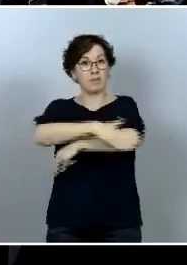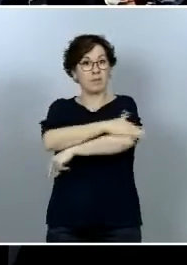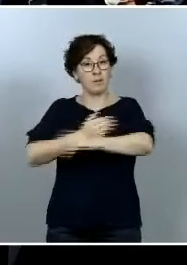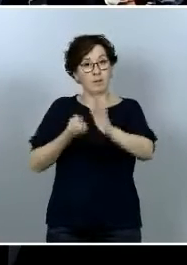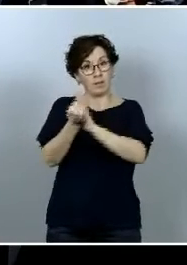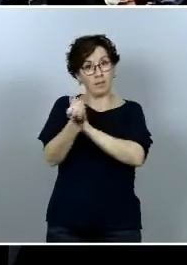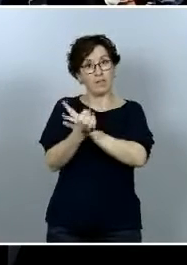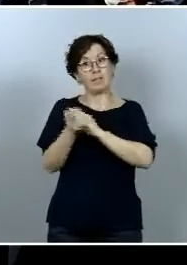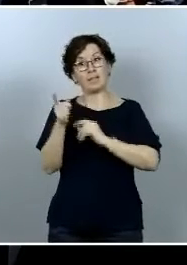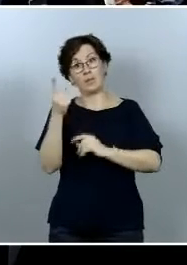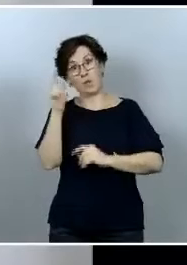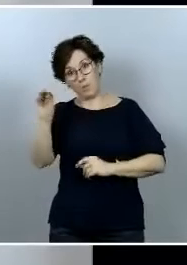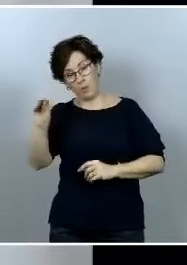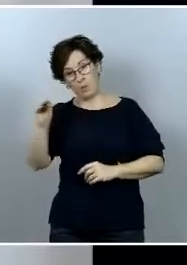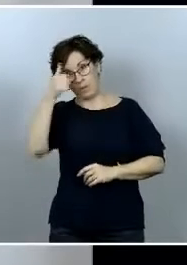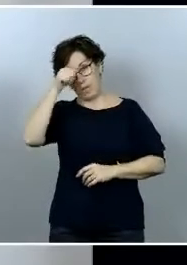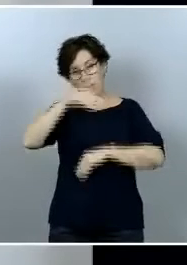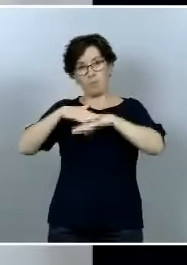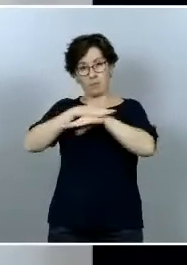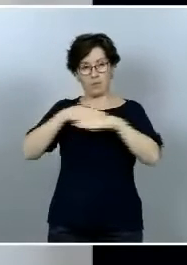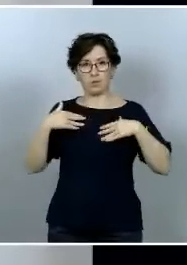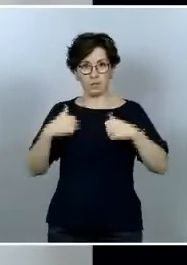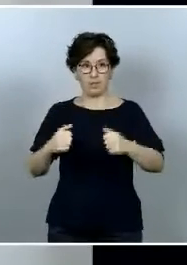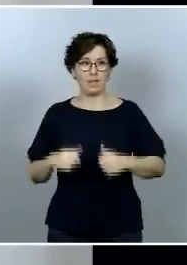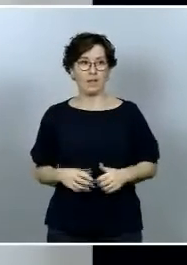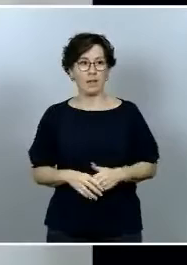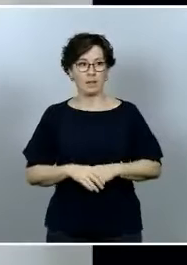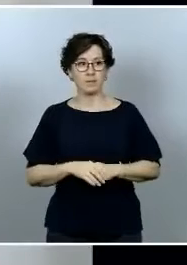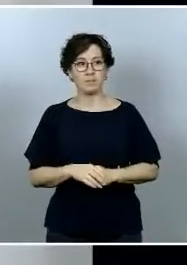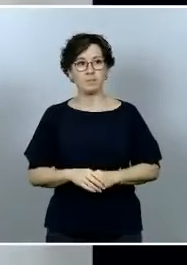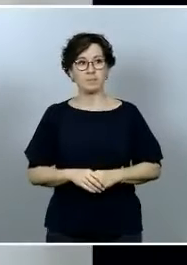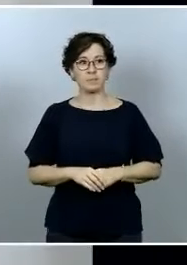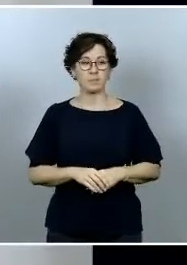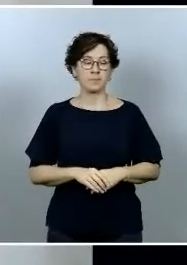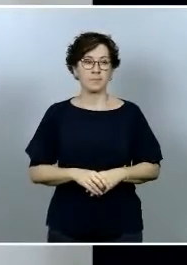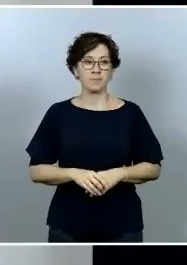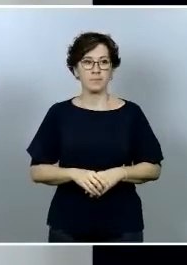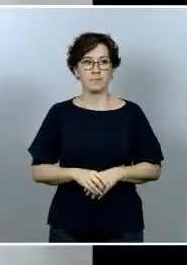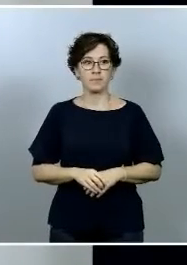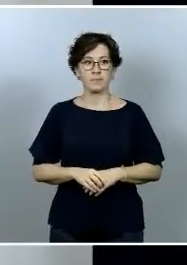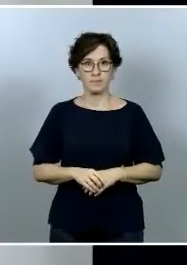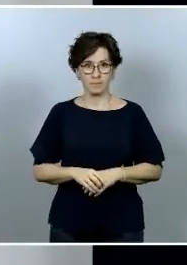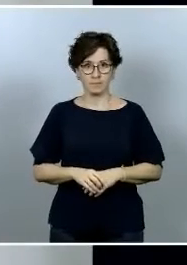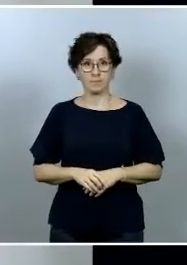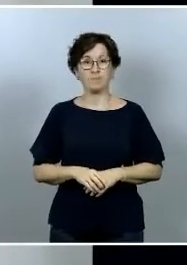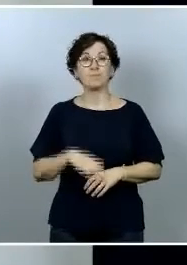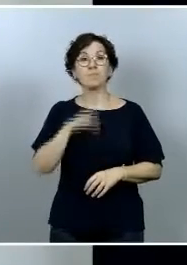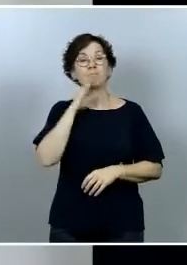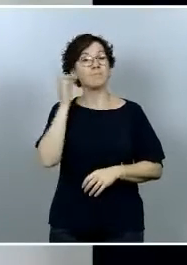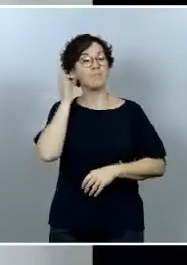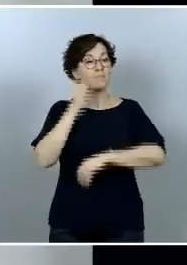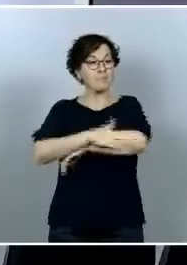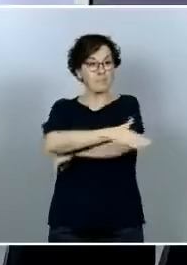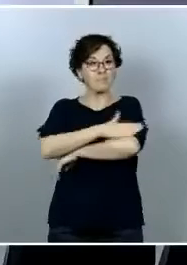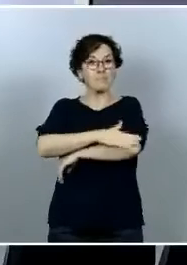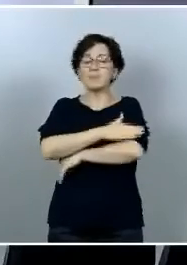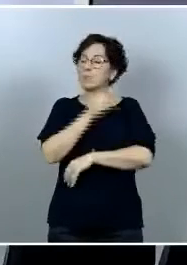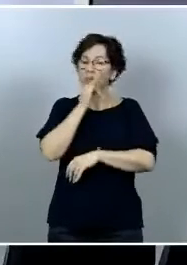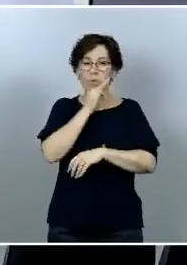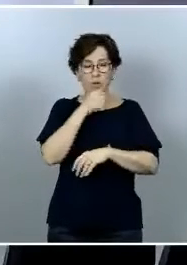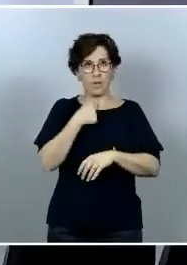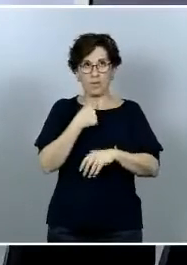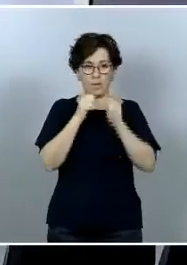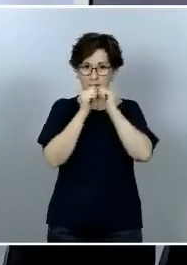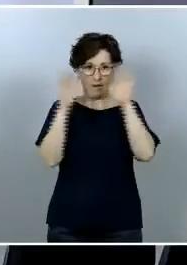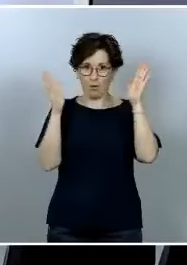el ministro Salvador Illa Para la ministra portavoz es que no me ha quedado claro si los